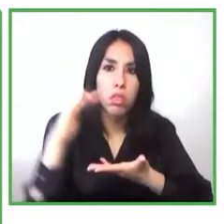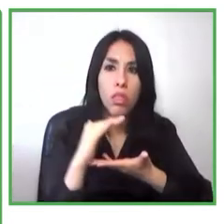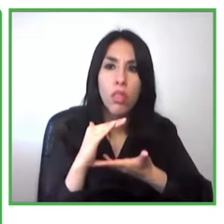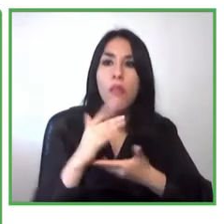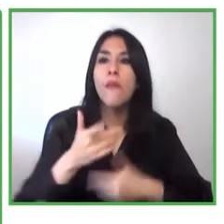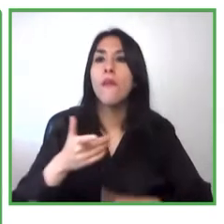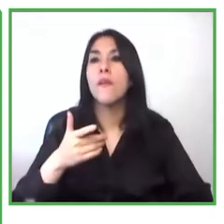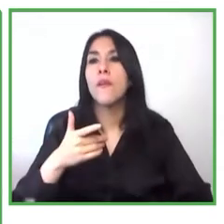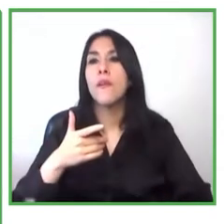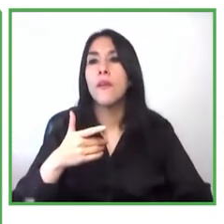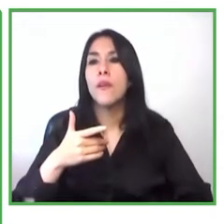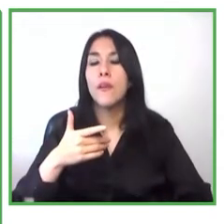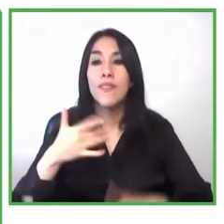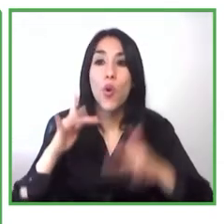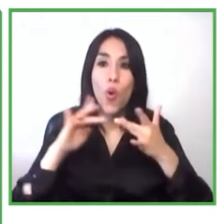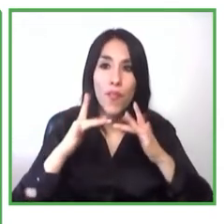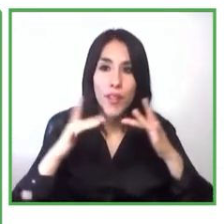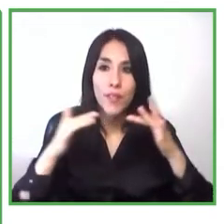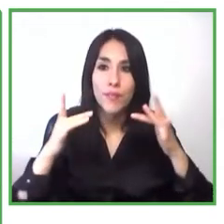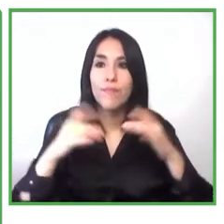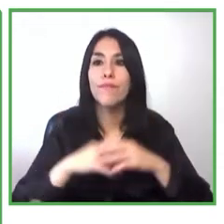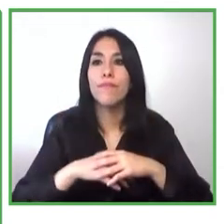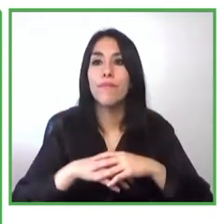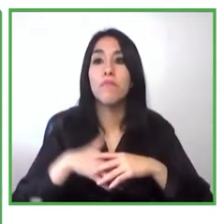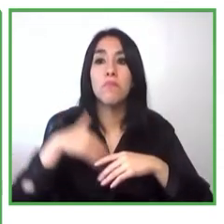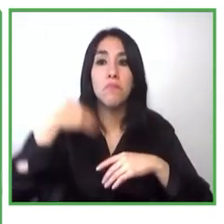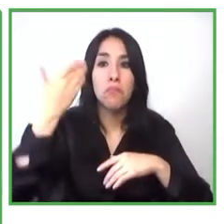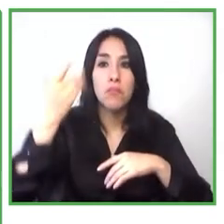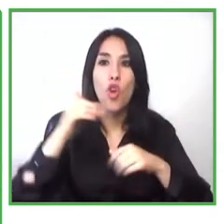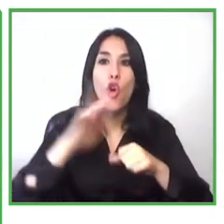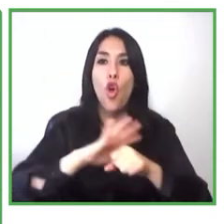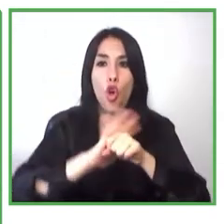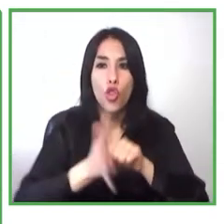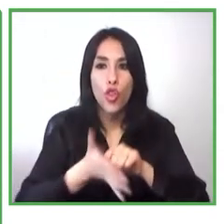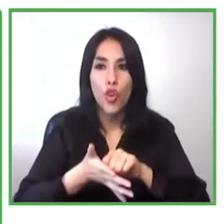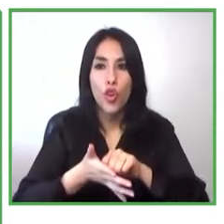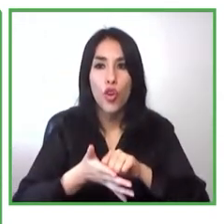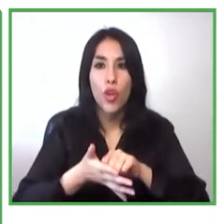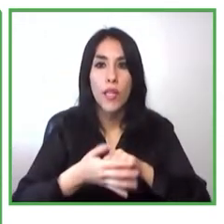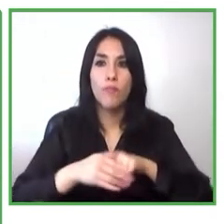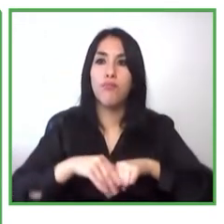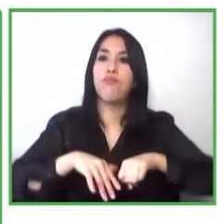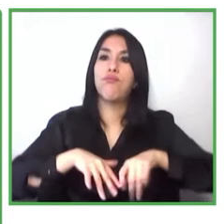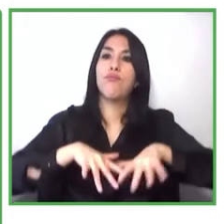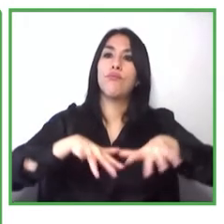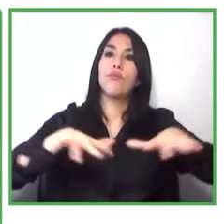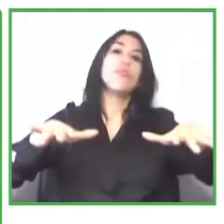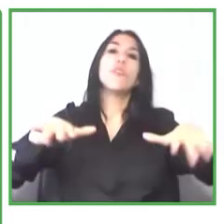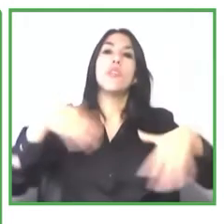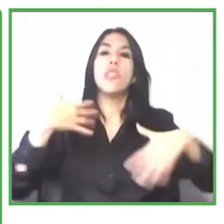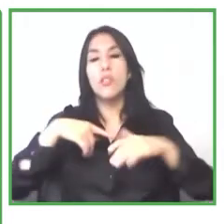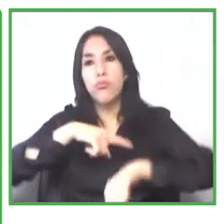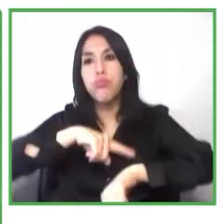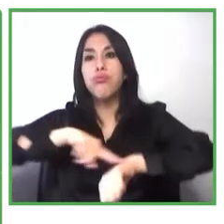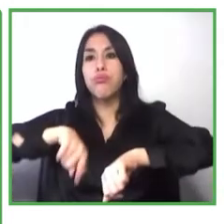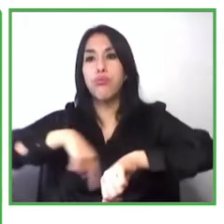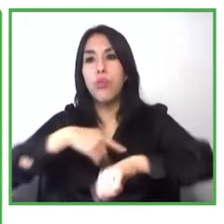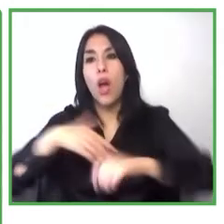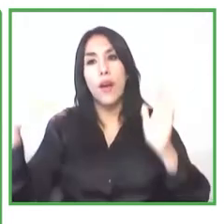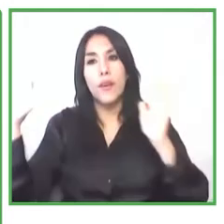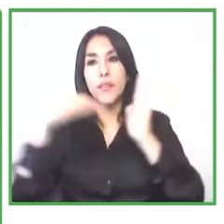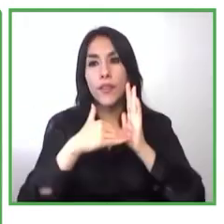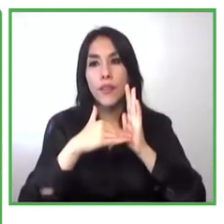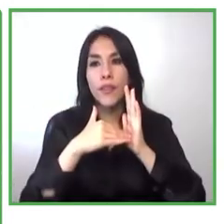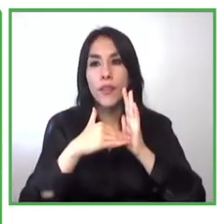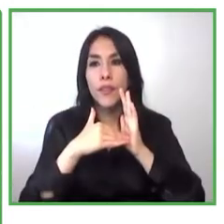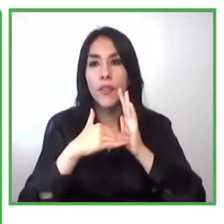de la situación del COVID se ralentice se disminuye tendremos un mayor impacto o eso esperamos